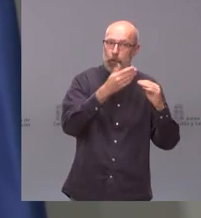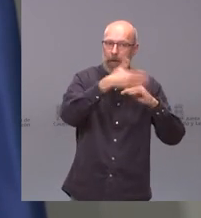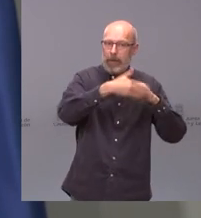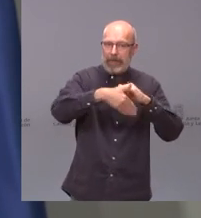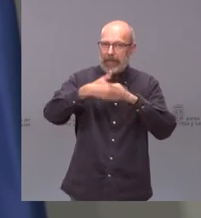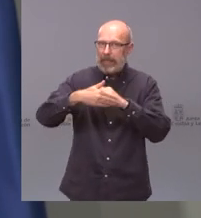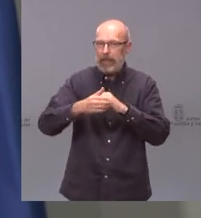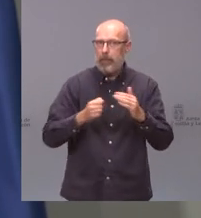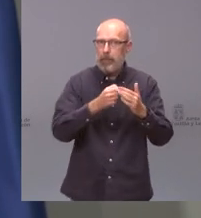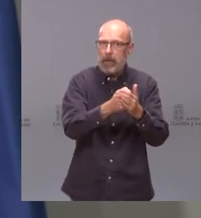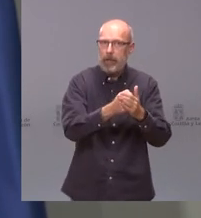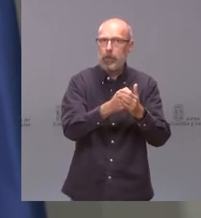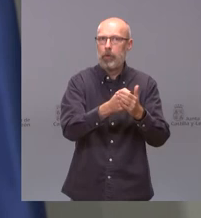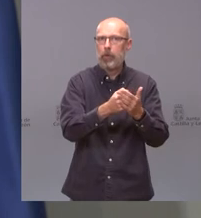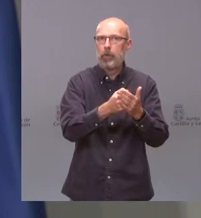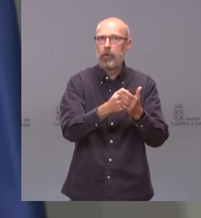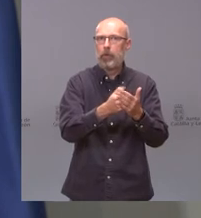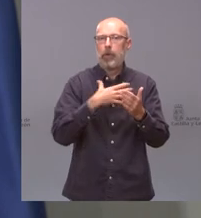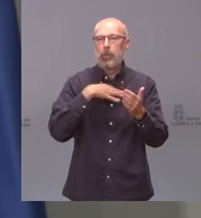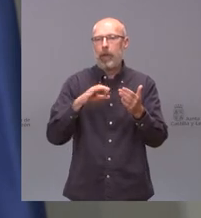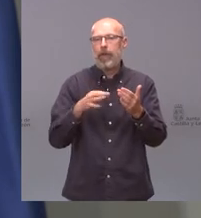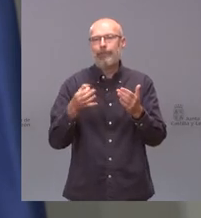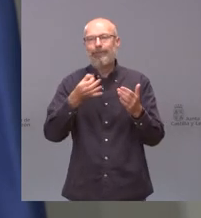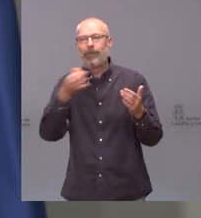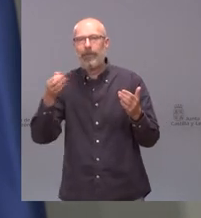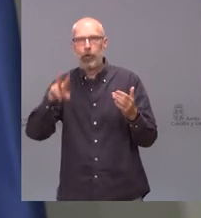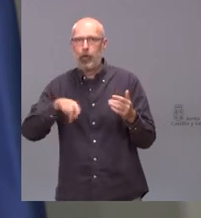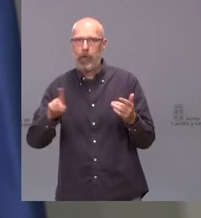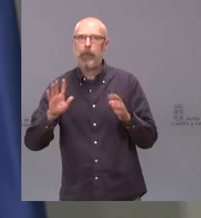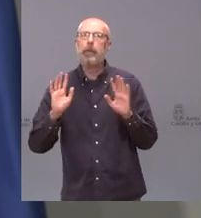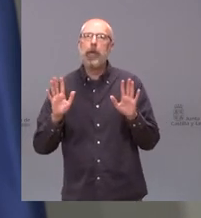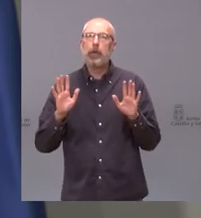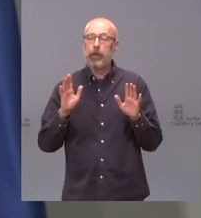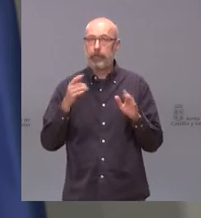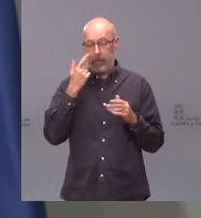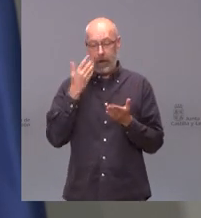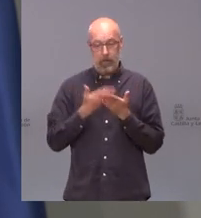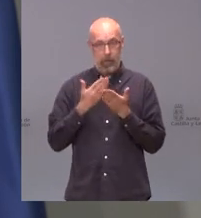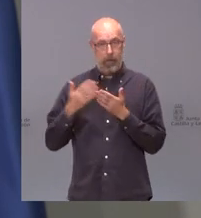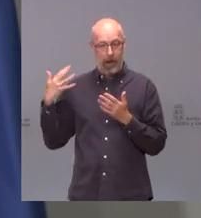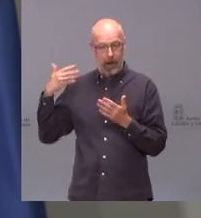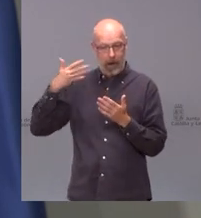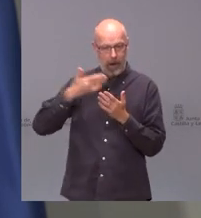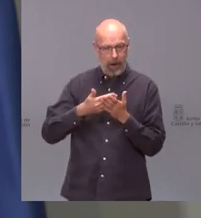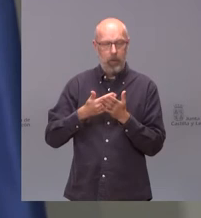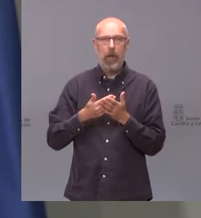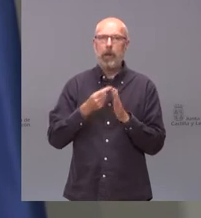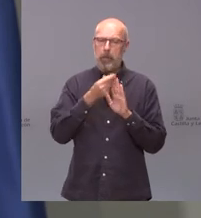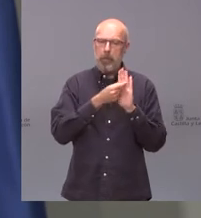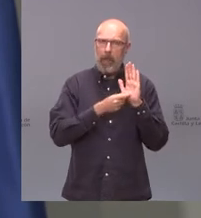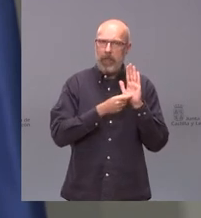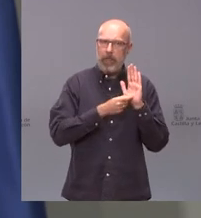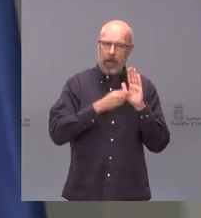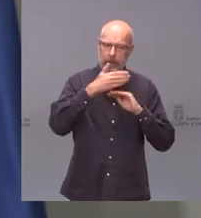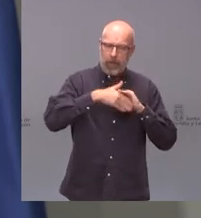restricción concreta en un sitio concreto no sea tan eficaz pero lo que hemos visto hasta ahora es que es eficaz pero es que a día de